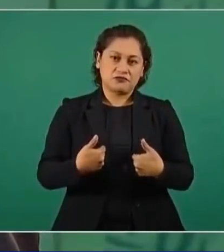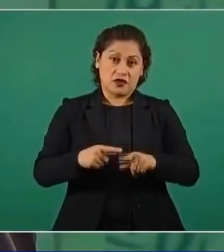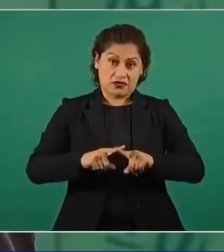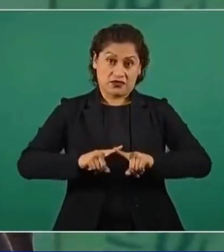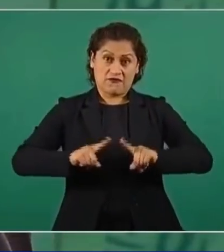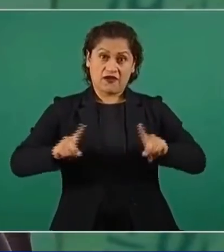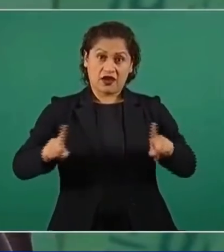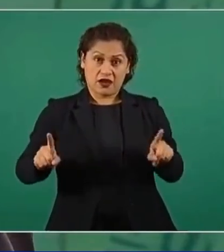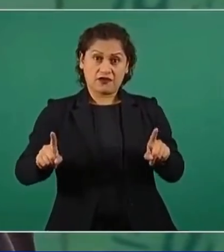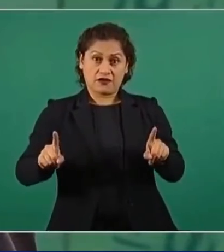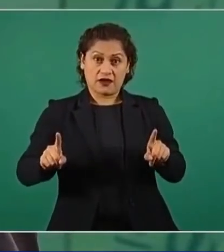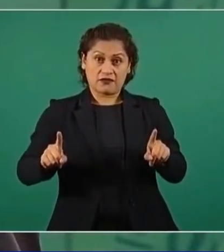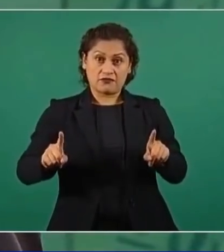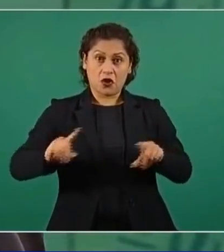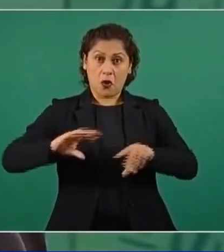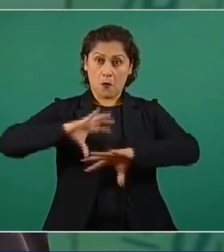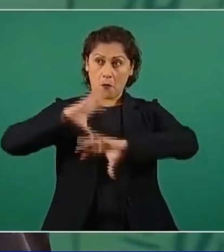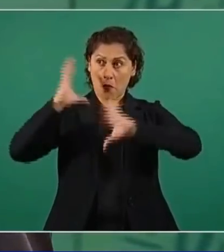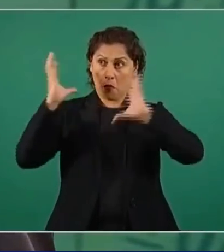universal.